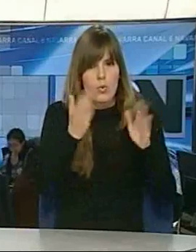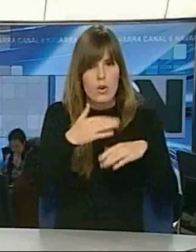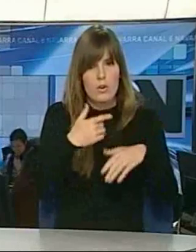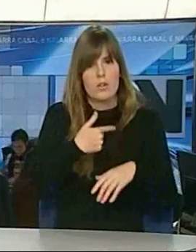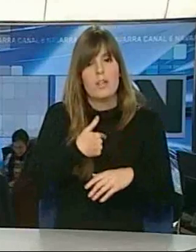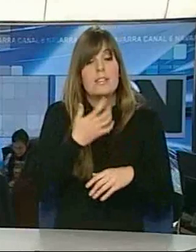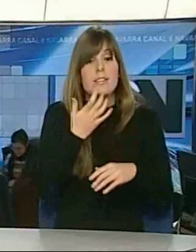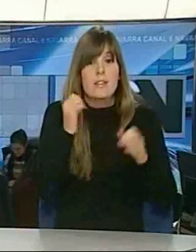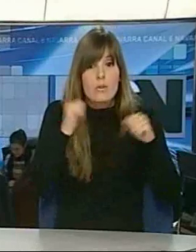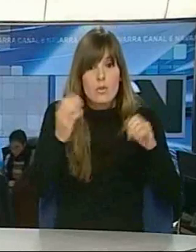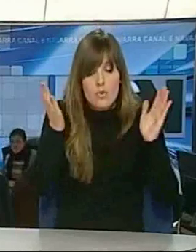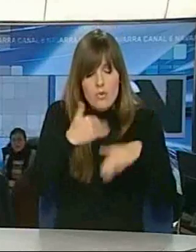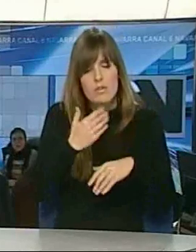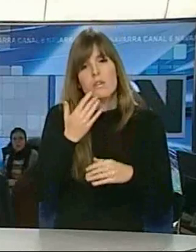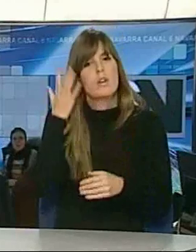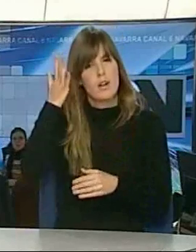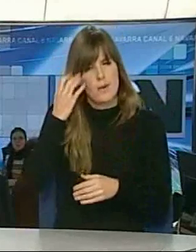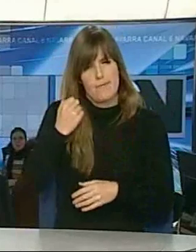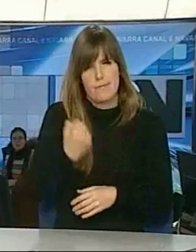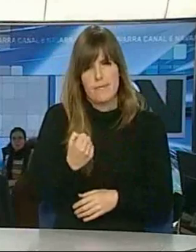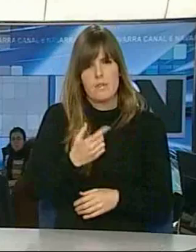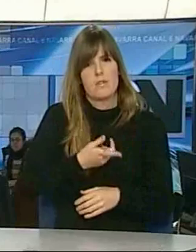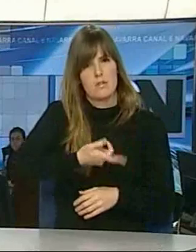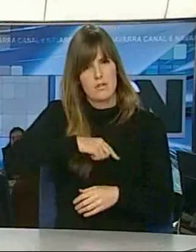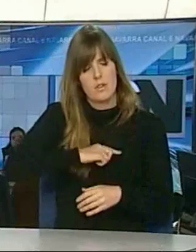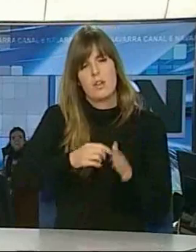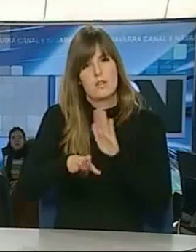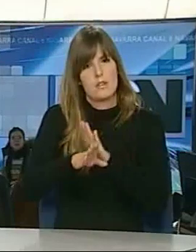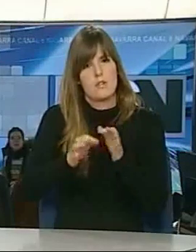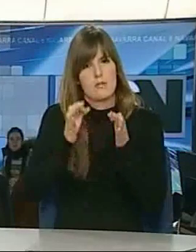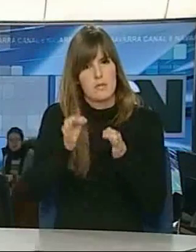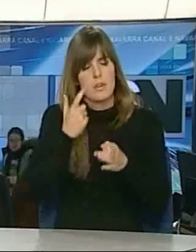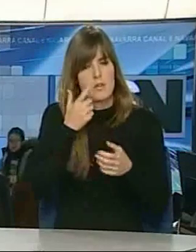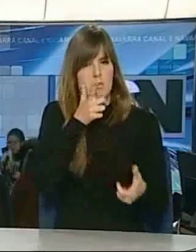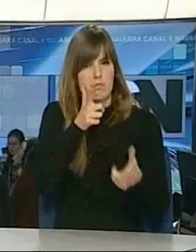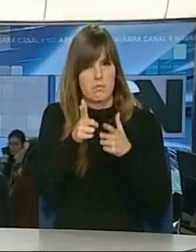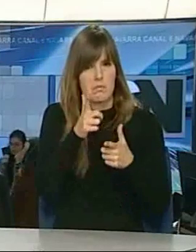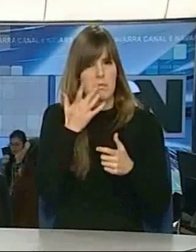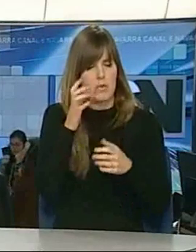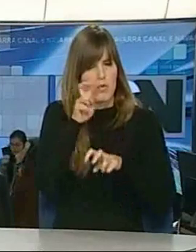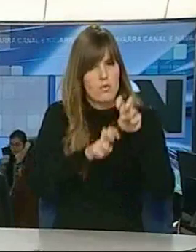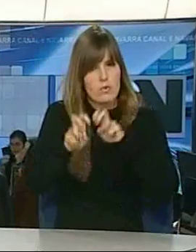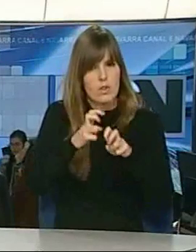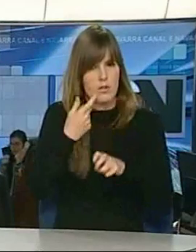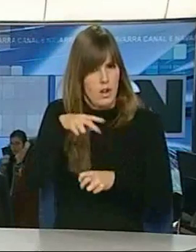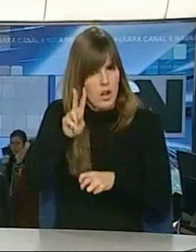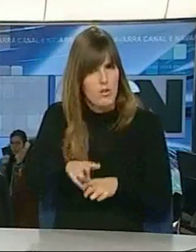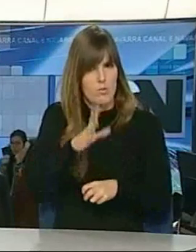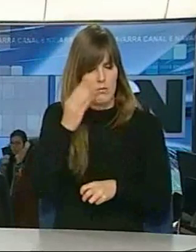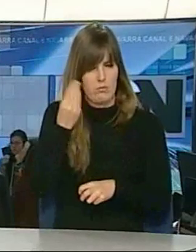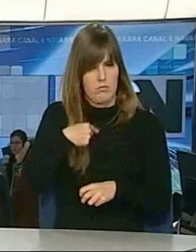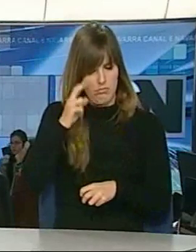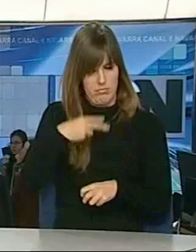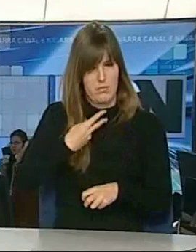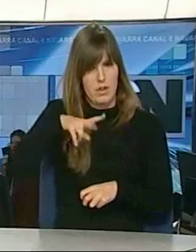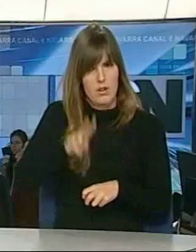en el caso de que no, Navarra seguiría en los ámbitos que correspondieran, pues buscando la razón porque pensamos que la tenemos.